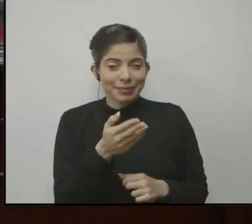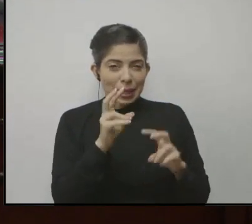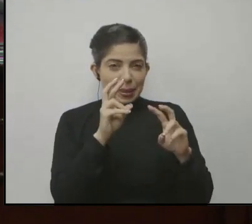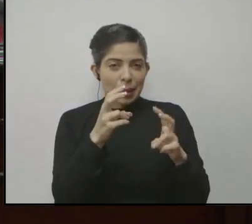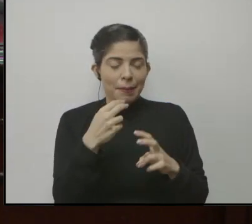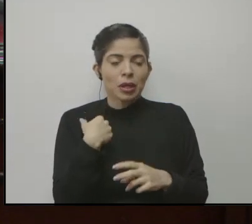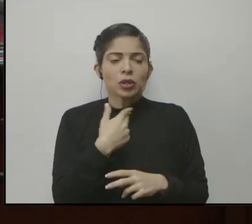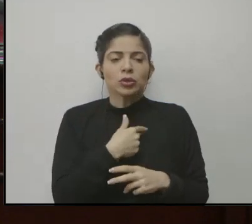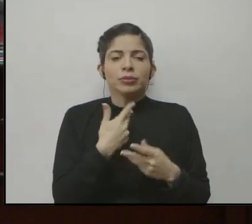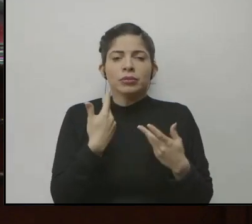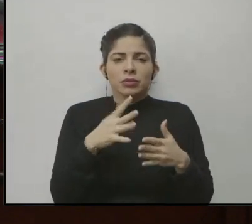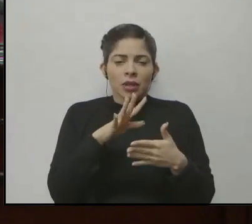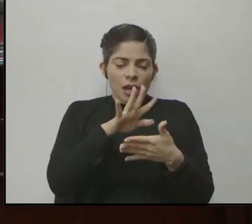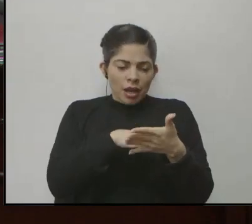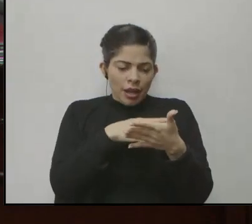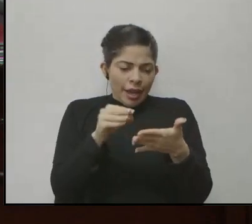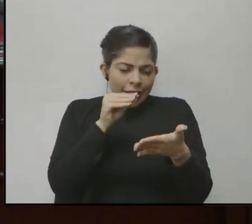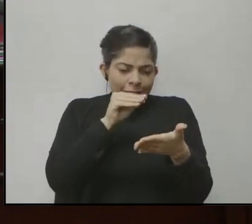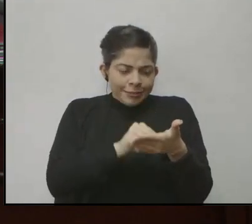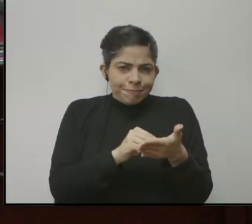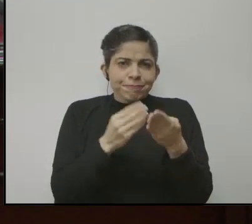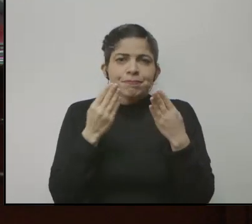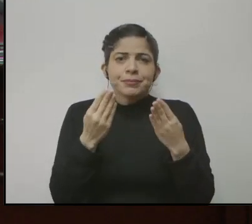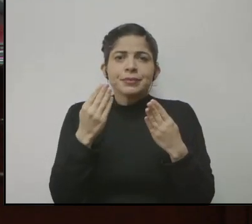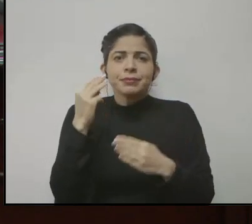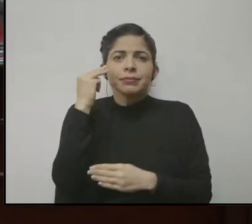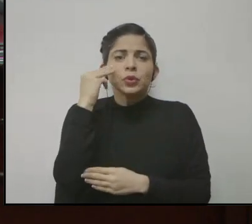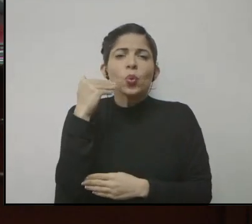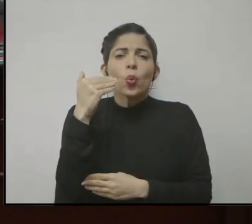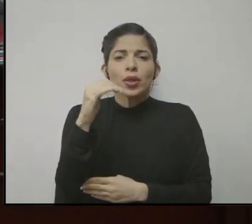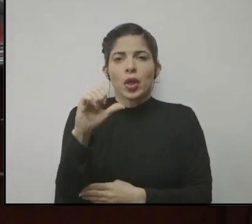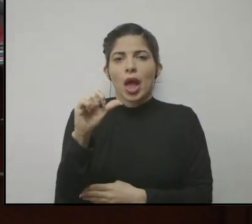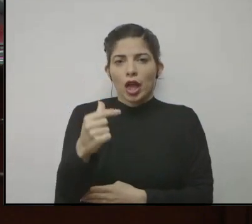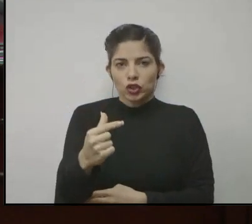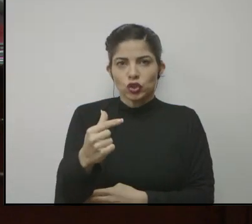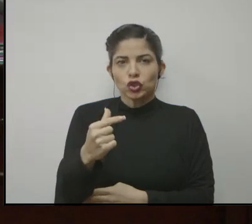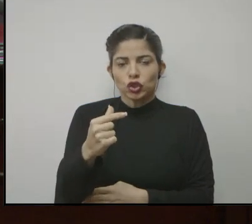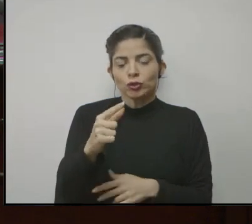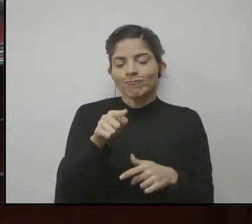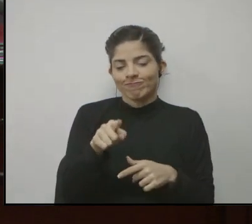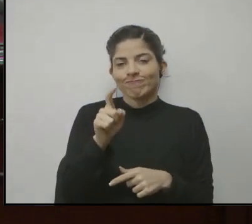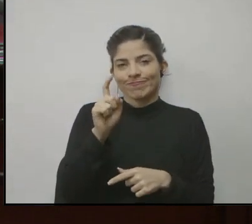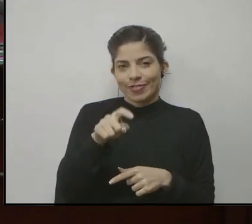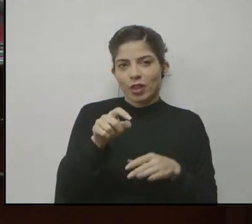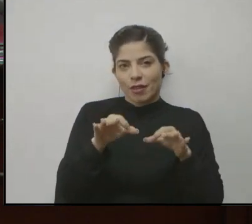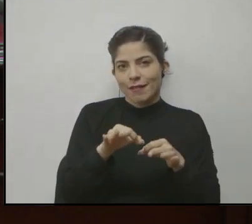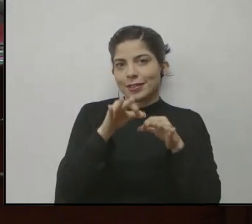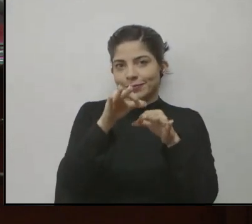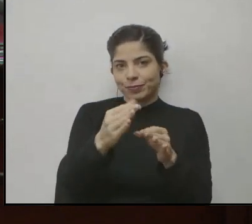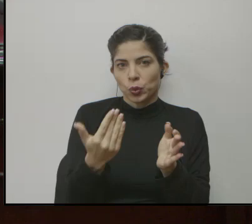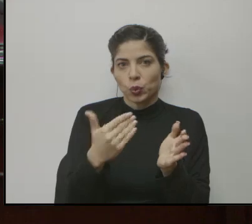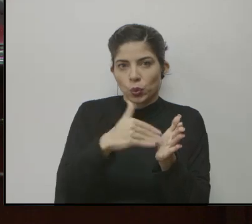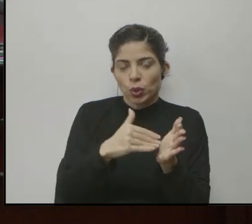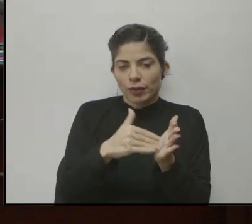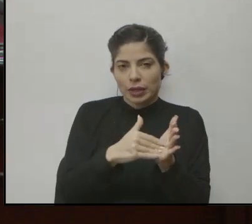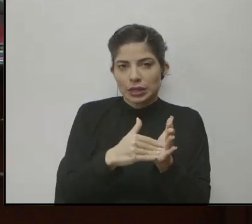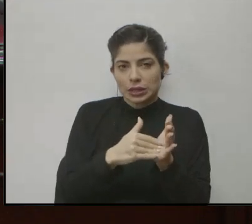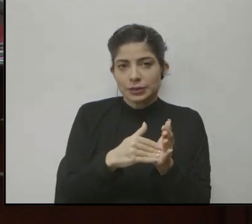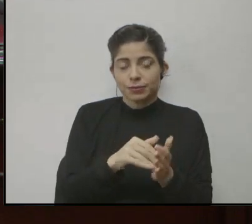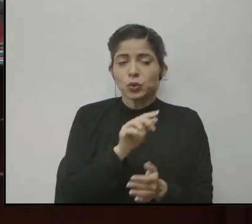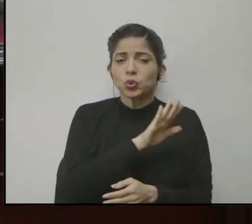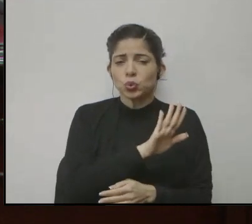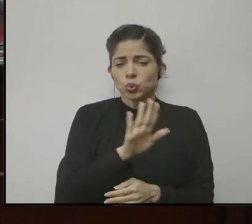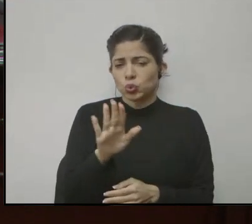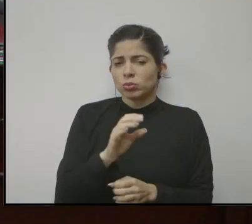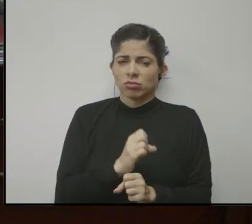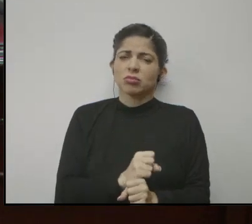habíamos calendarizado las pruebas de bachillerato por madurez para agosto. Tenemos que postergar estas fechas nuevamente, tenga usted